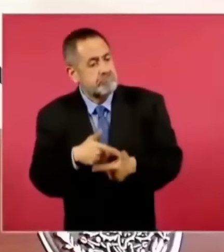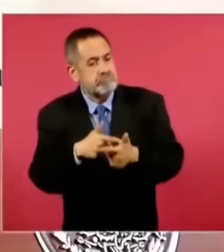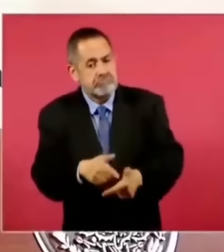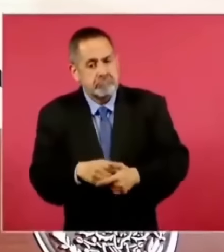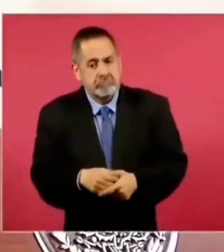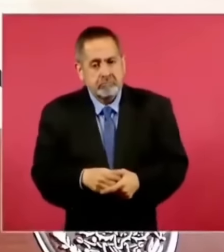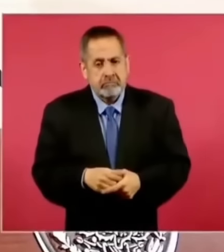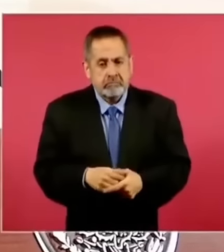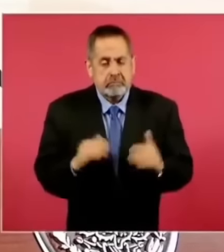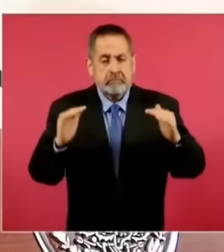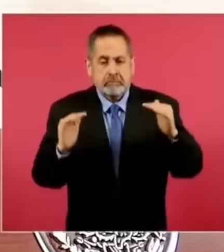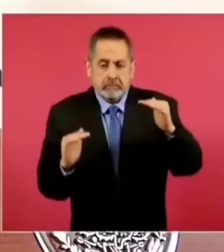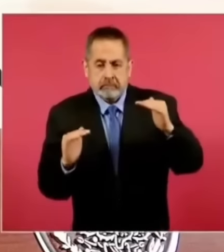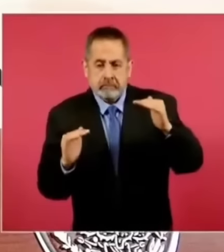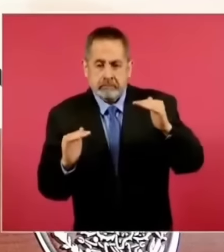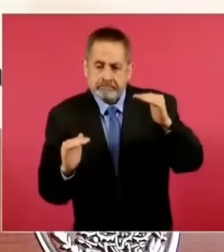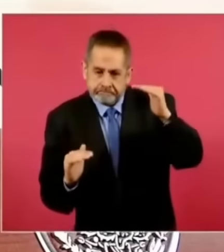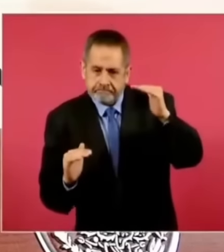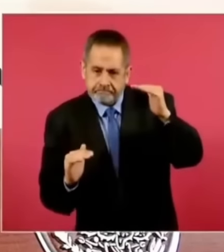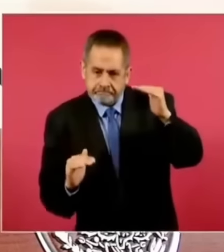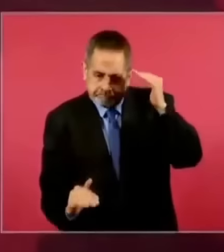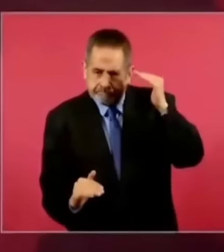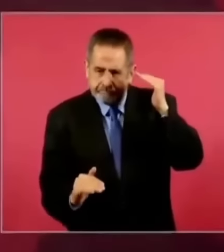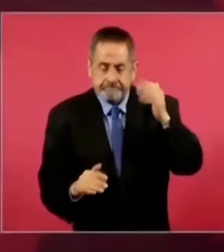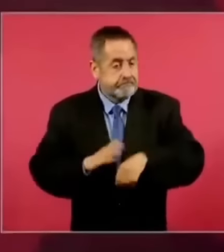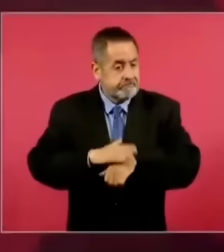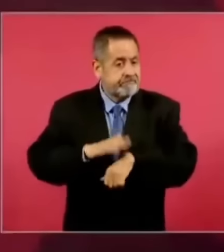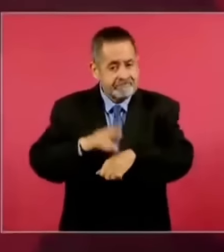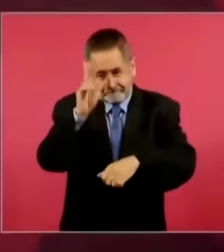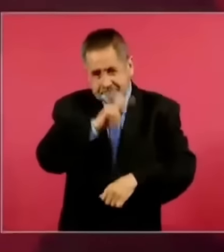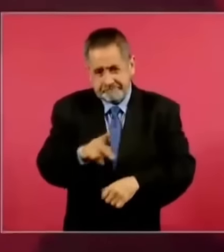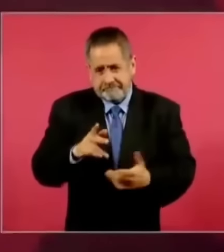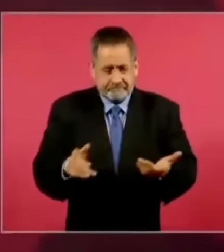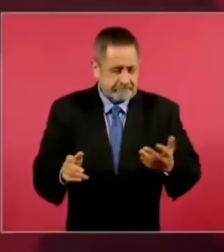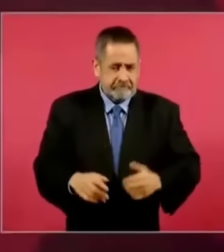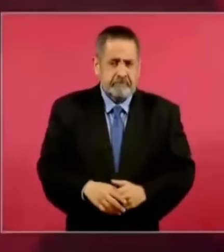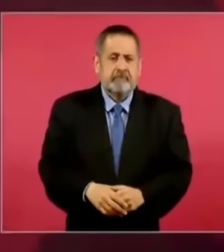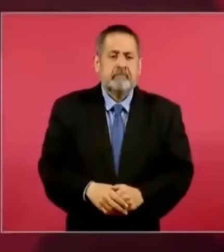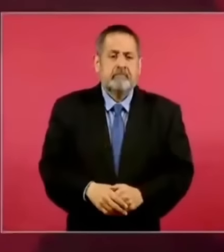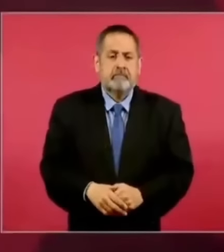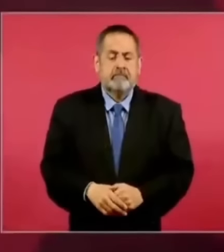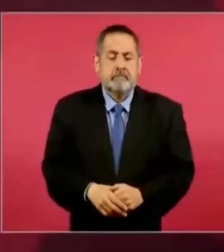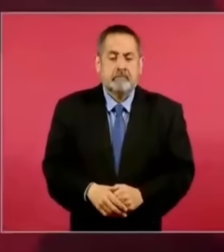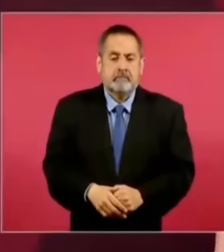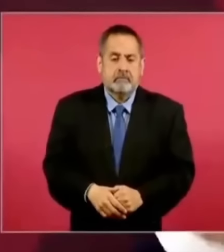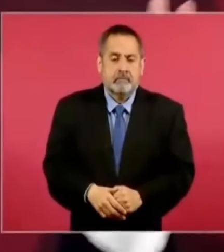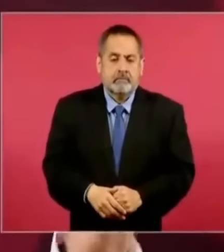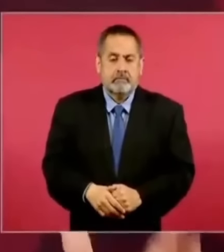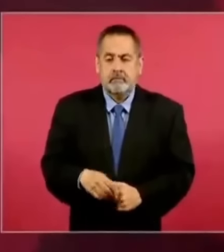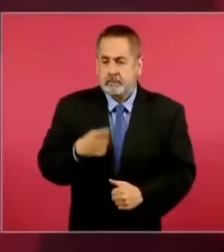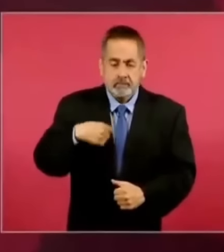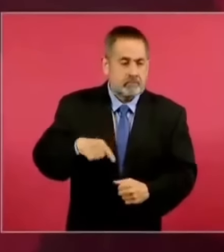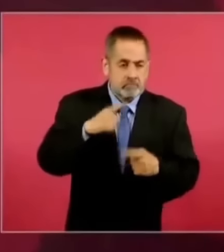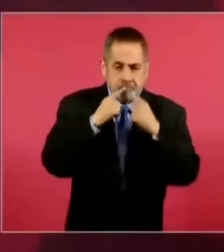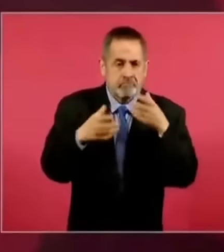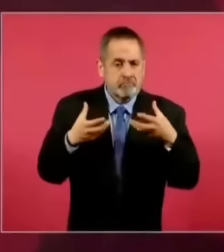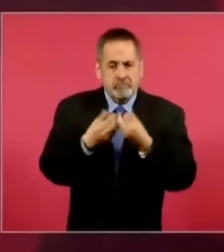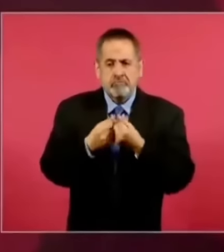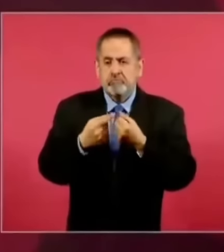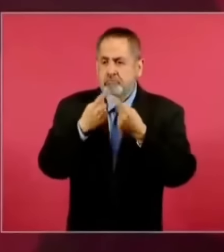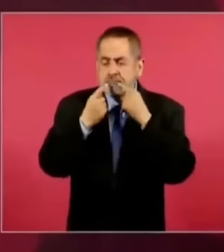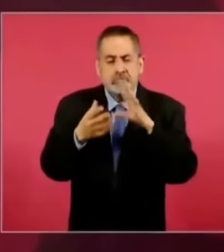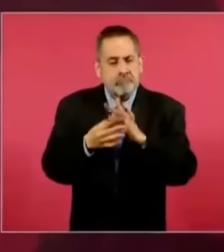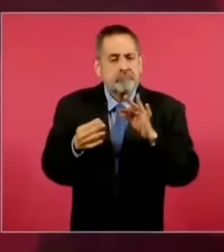más desigualdad, cada vez se concentra más todo